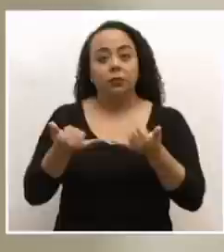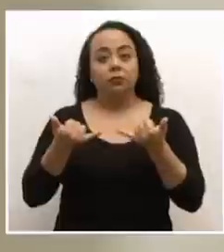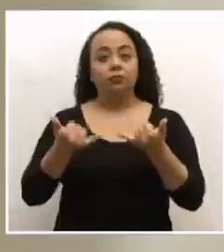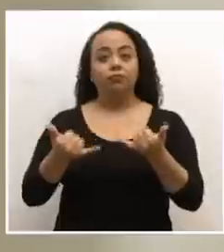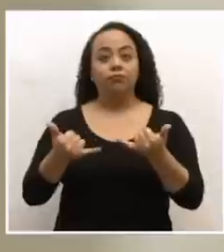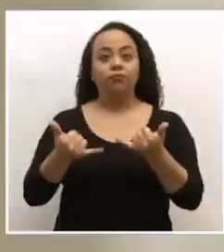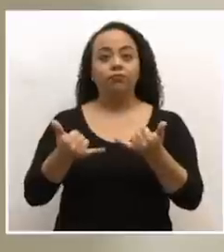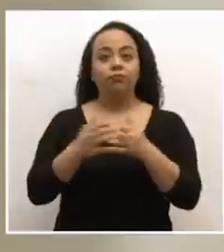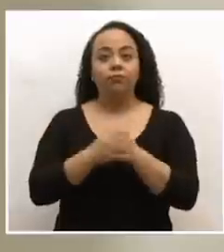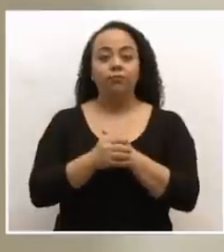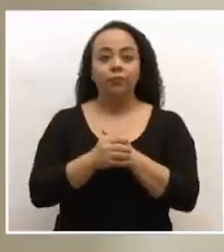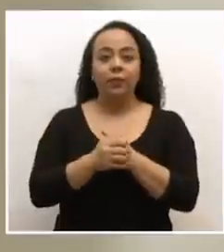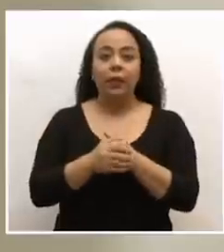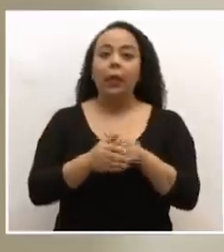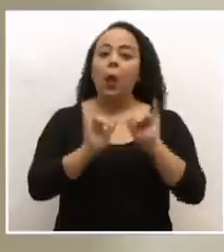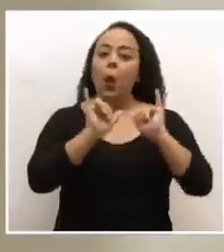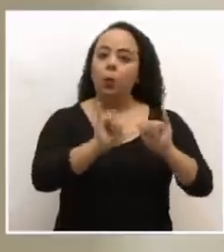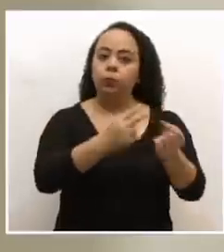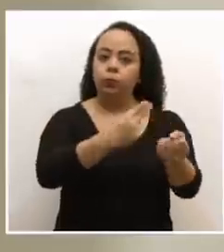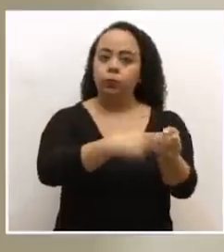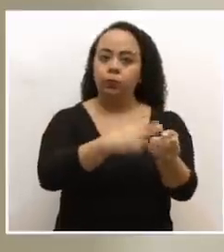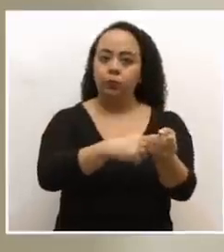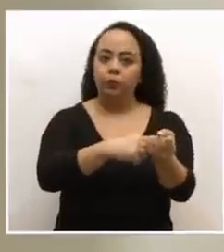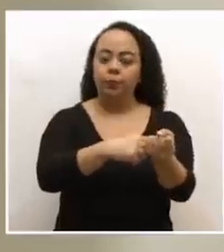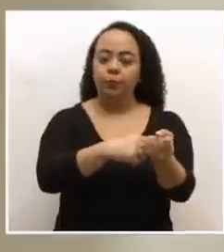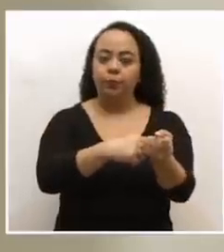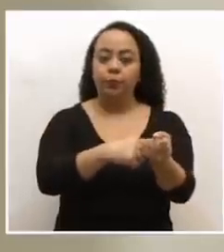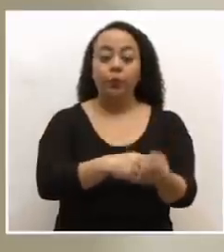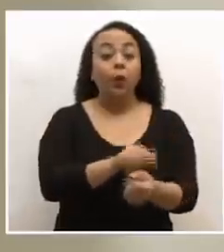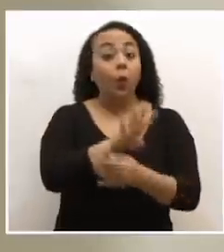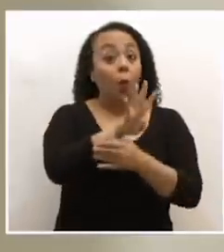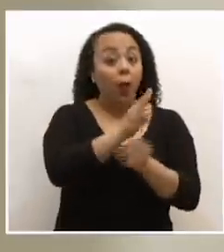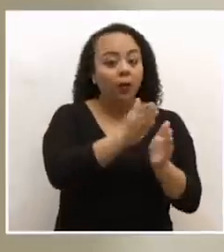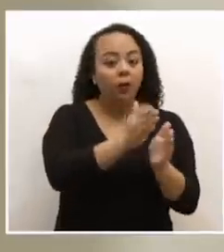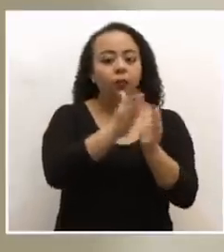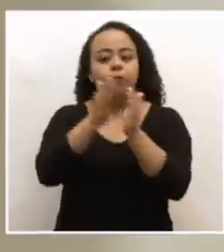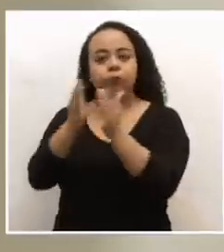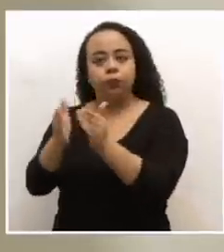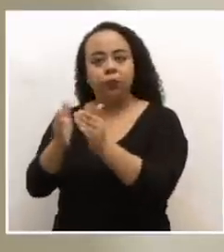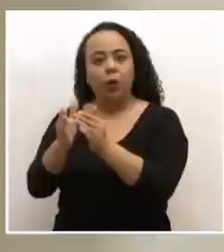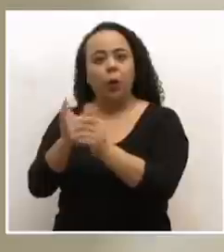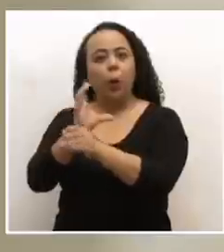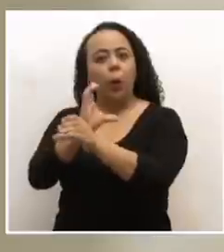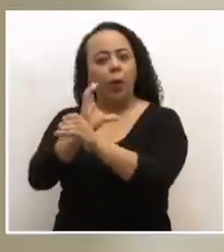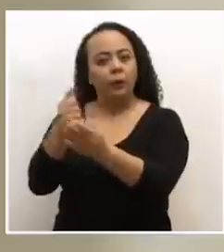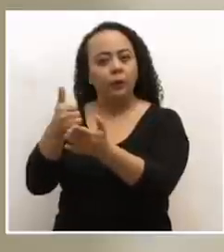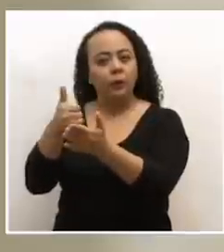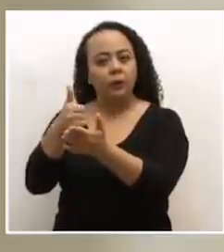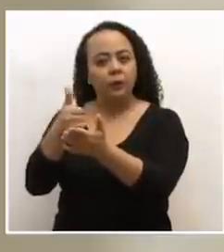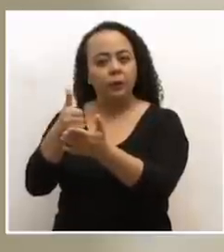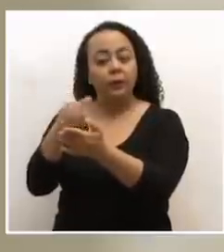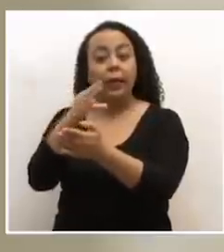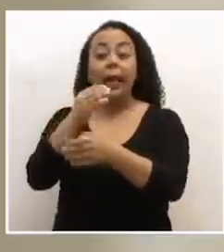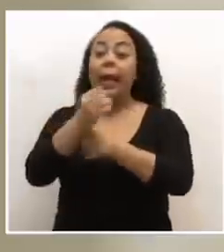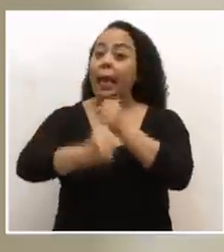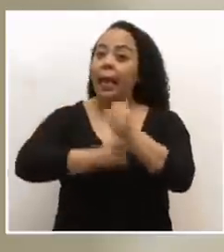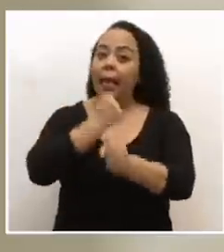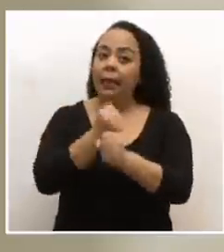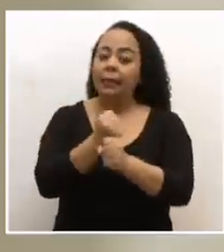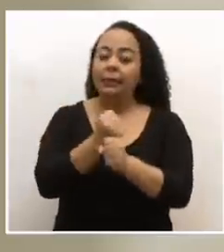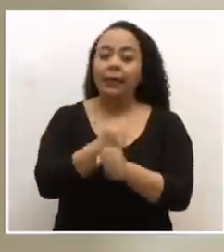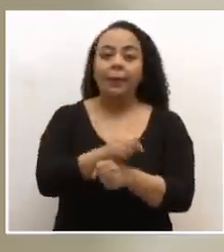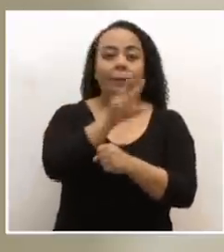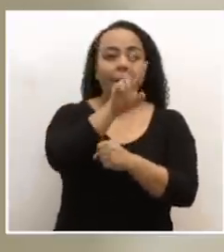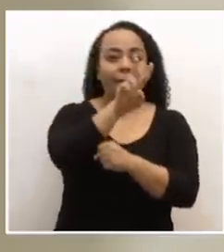en estado de hospitalización. Cuatro de ellas están en cuidados intensivos y sus edades son